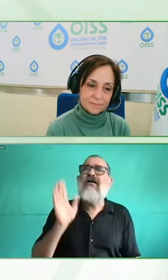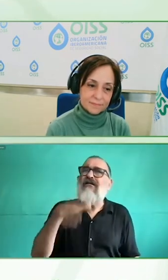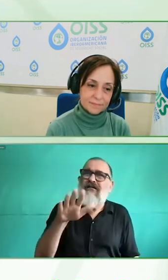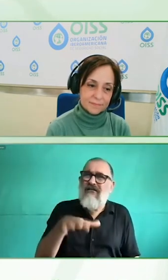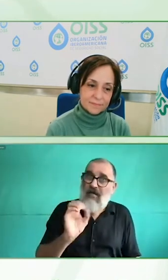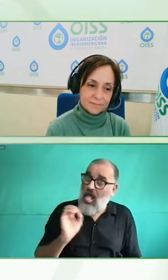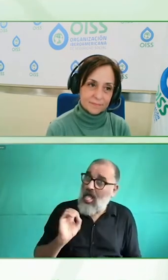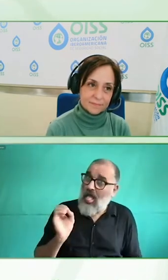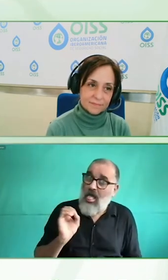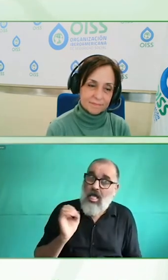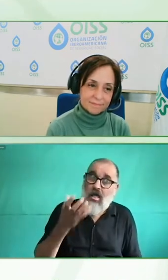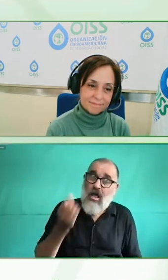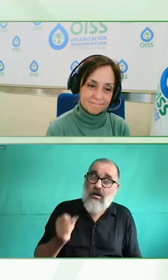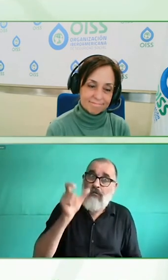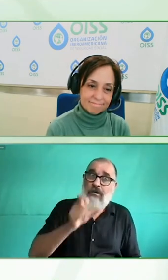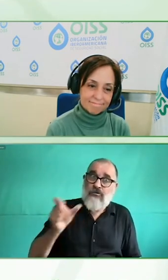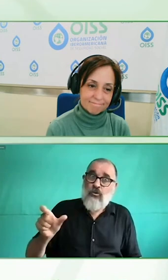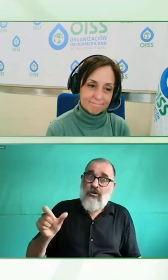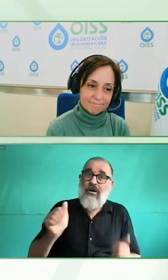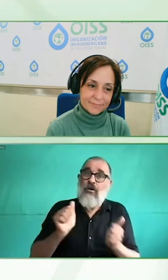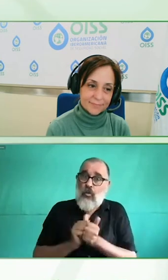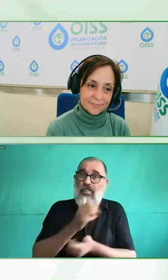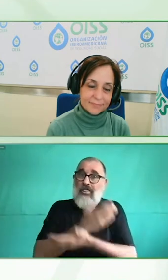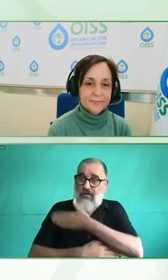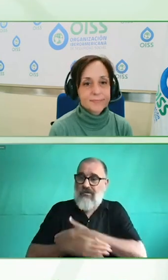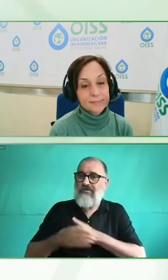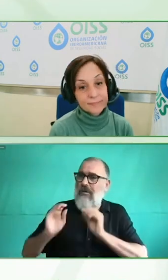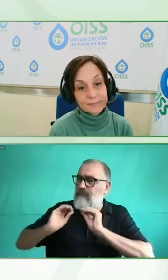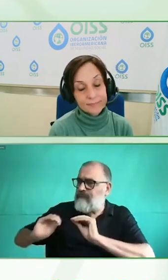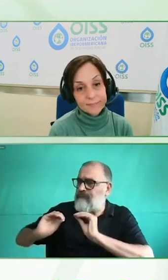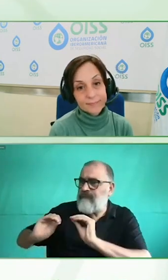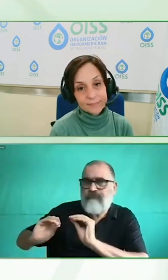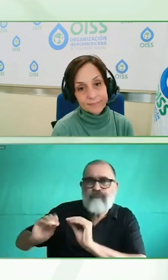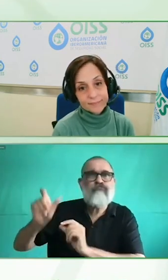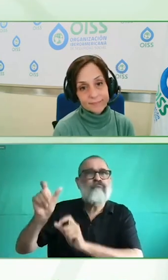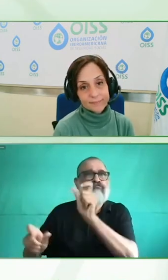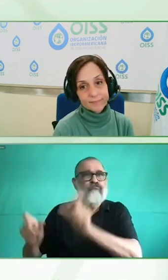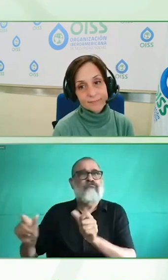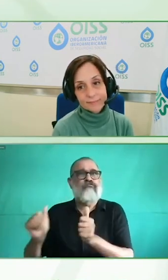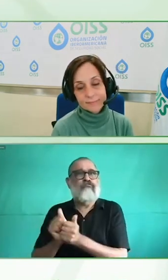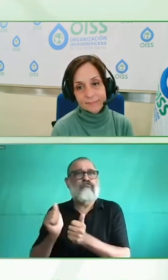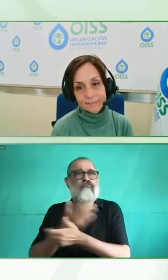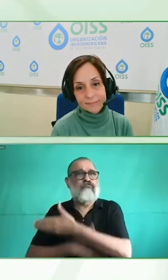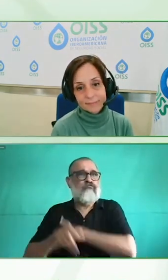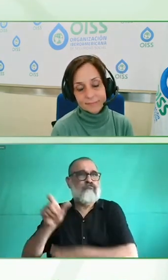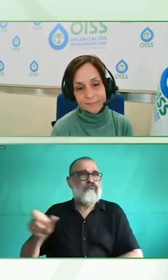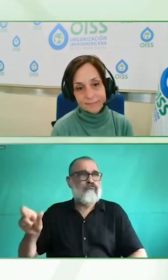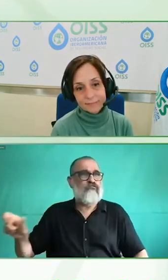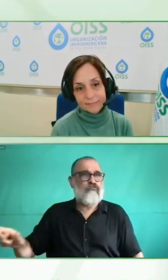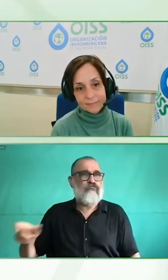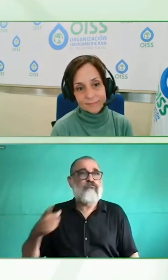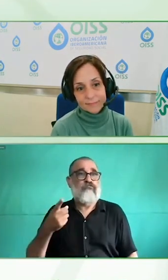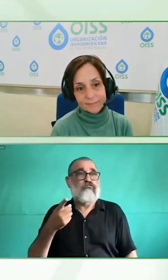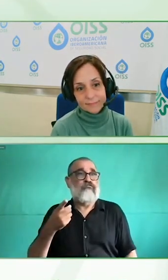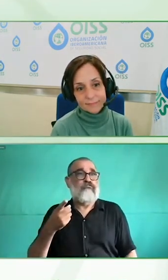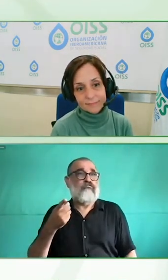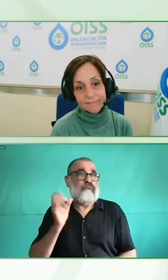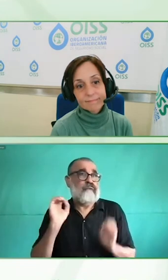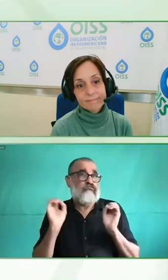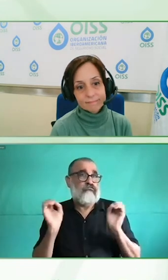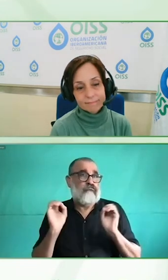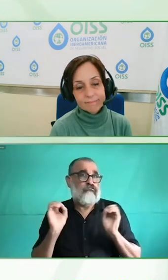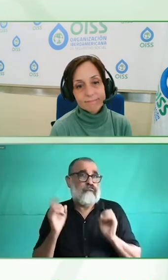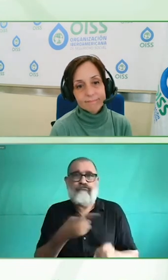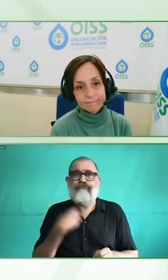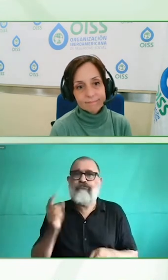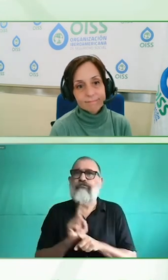aquí hablábamos de para conseguir llegar al empleo porque a lo mejor no llegan al empleo porque directamente no se les ha tenido cuenta en el inicio y